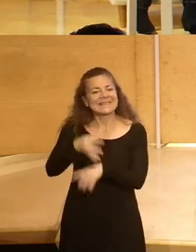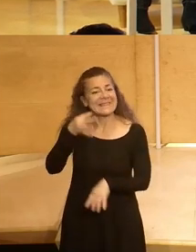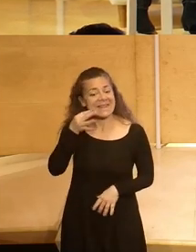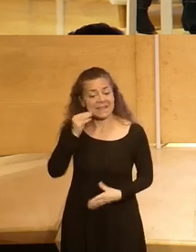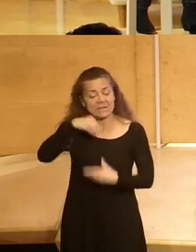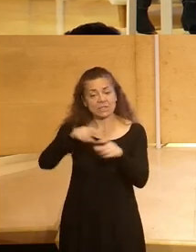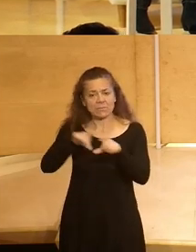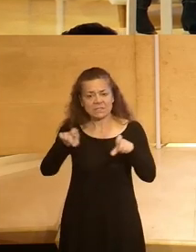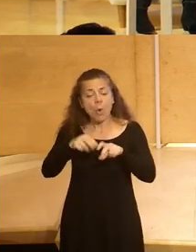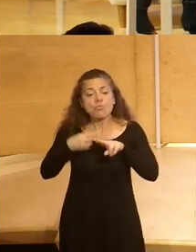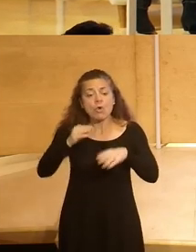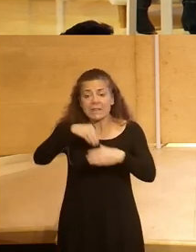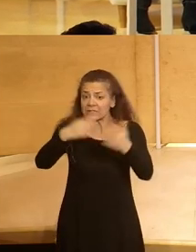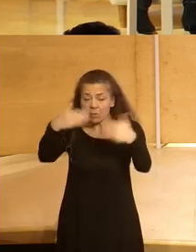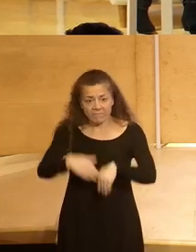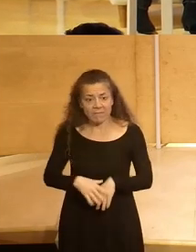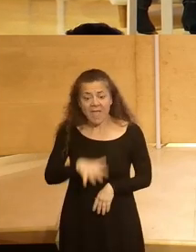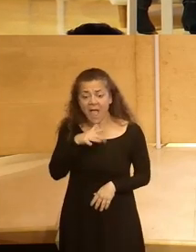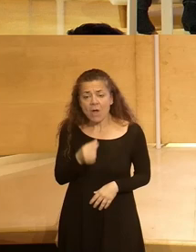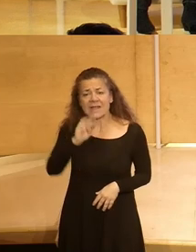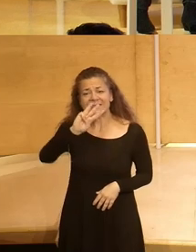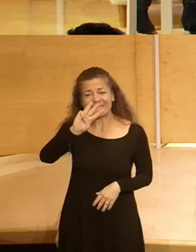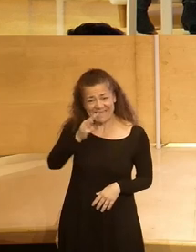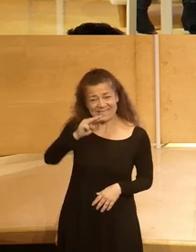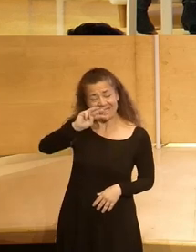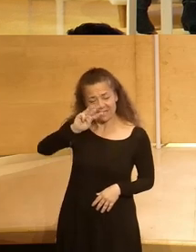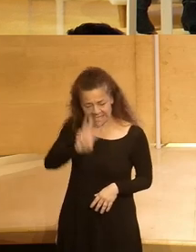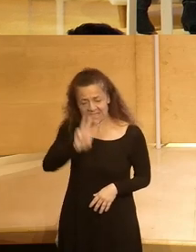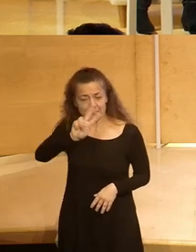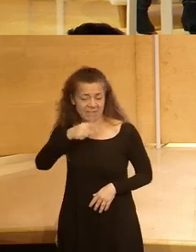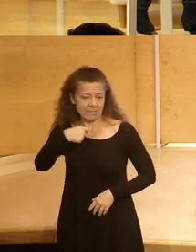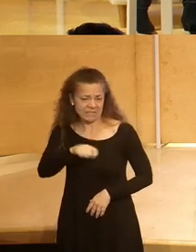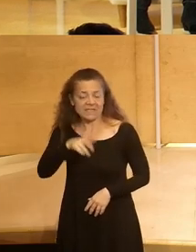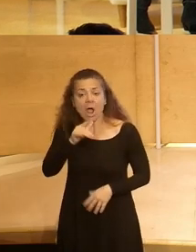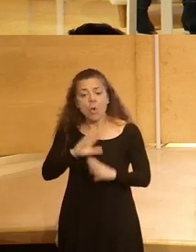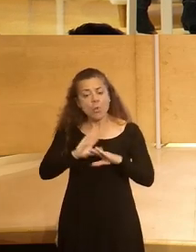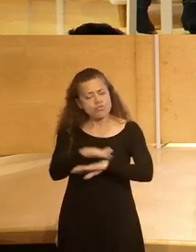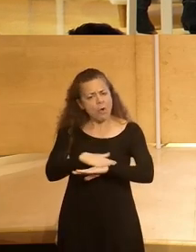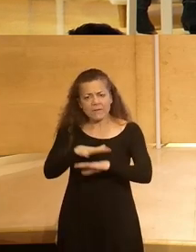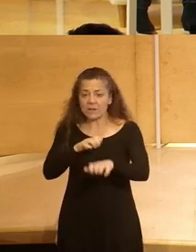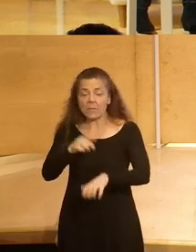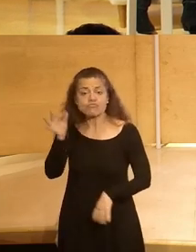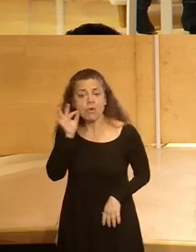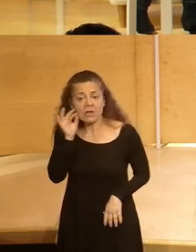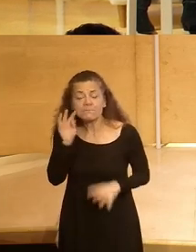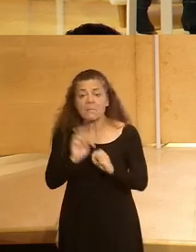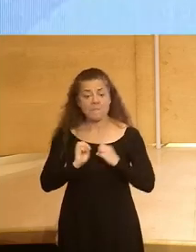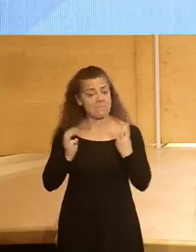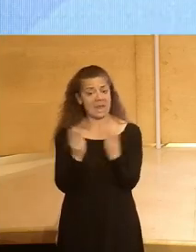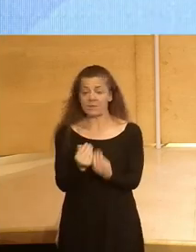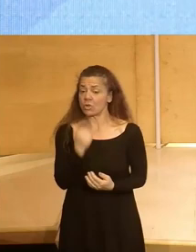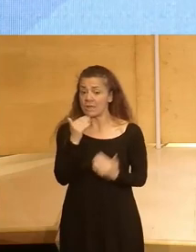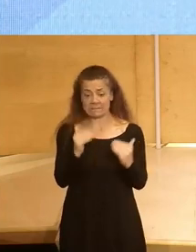empresas no había políticas es que ahora tenemos tres vicepresidentas un gobierno mayoritariamente de mujeres el parlamento prácticamente